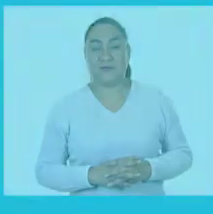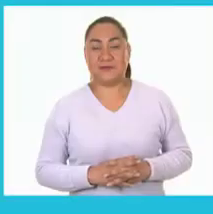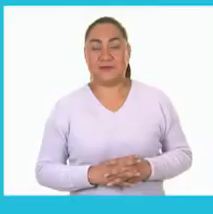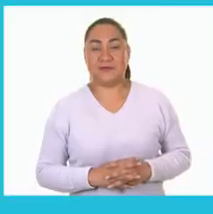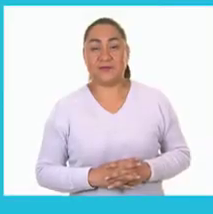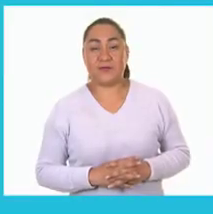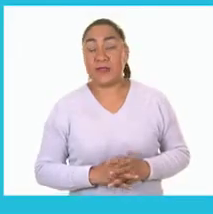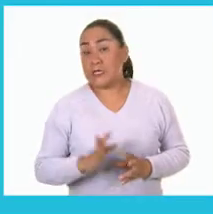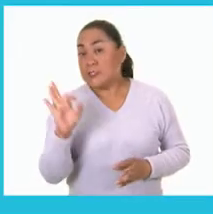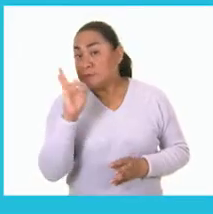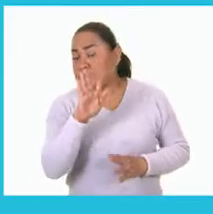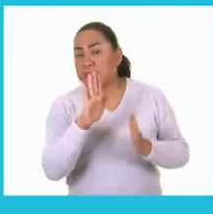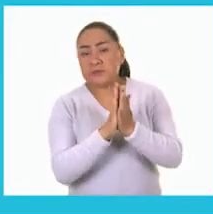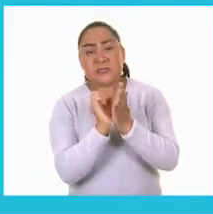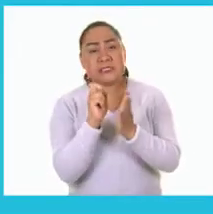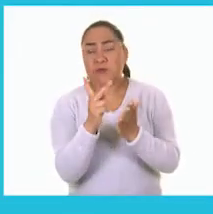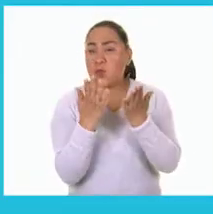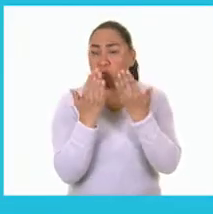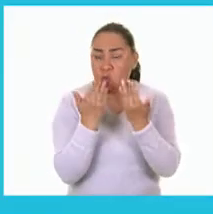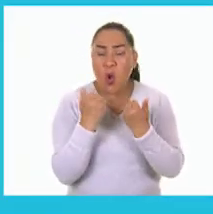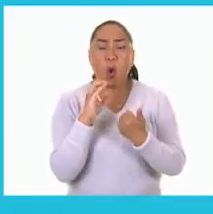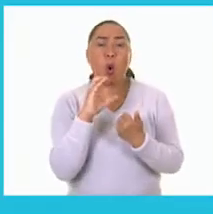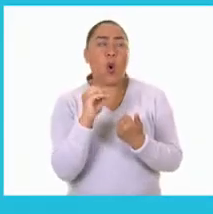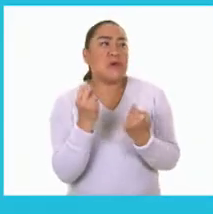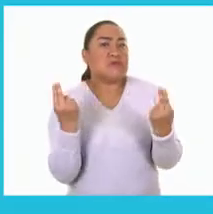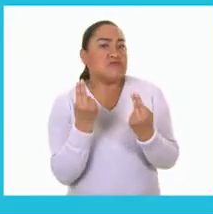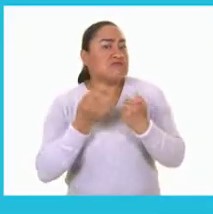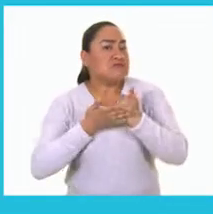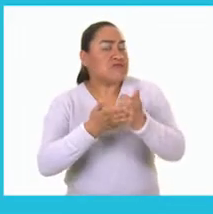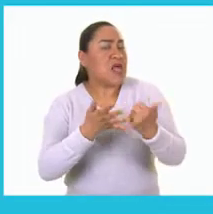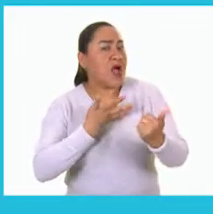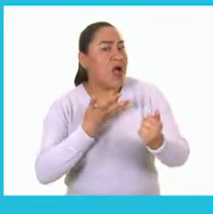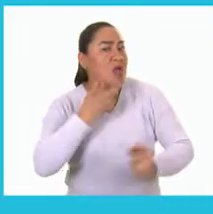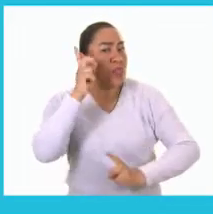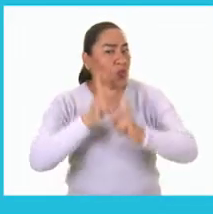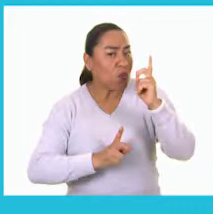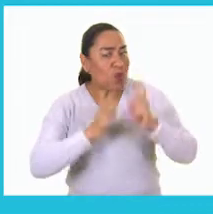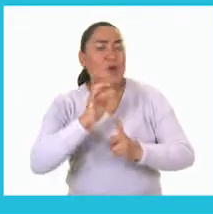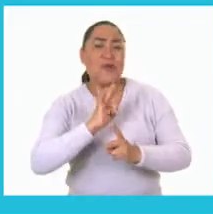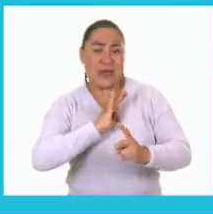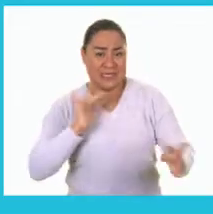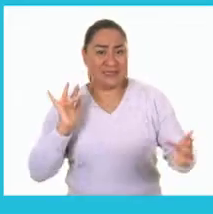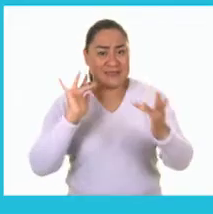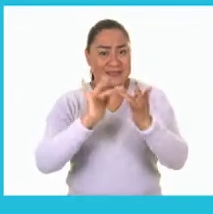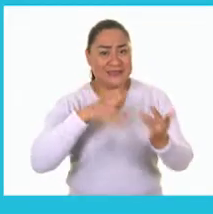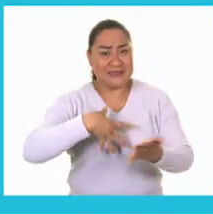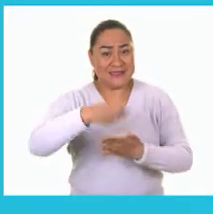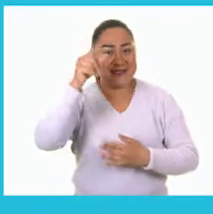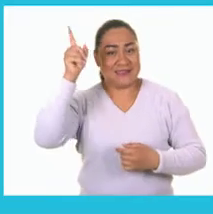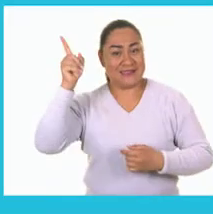si no tienes los libros de texto o necesitas ayuda para resolver tus dudas contáctanos